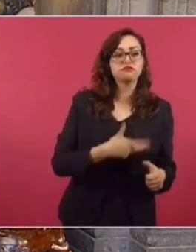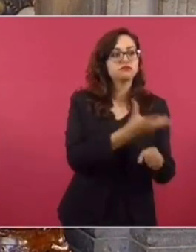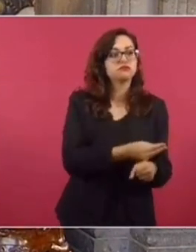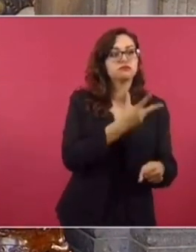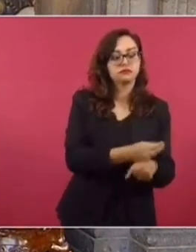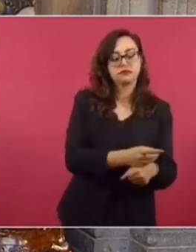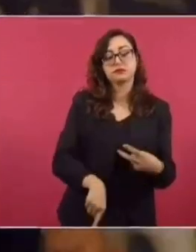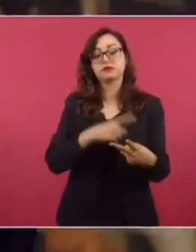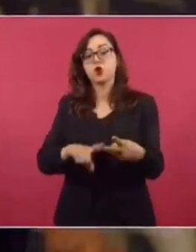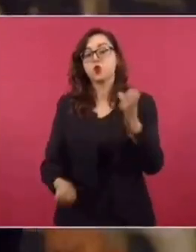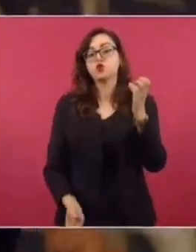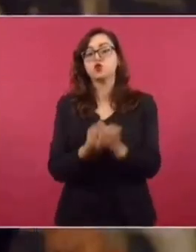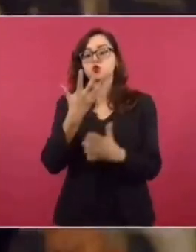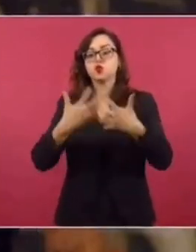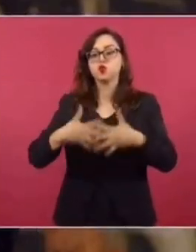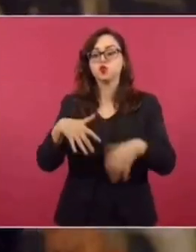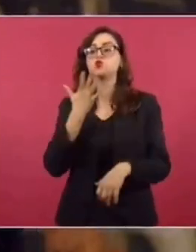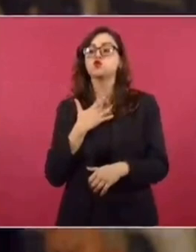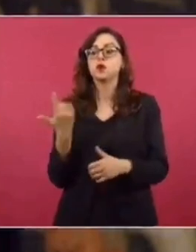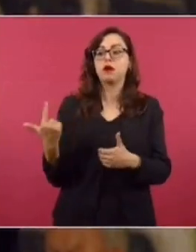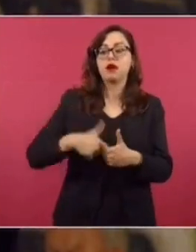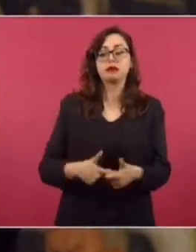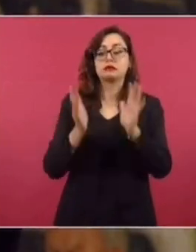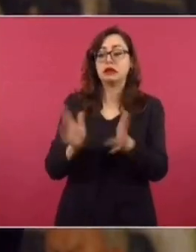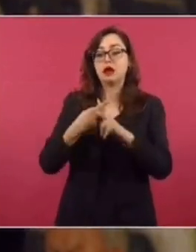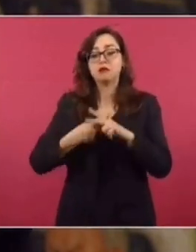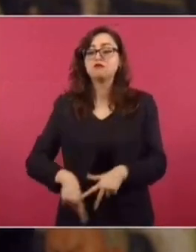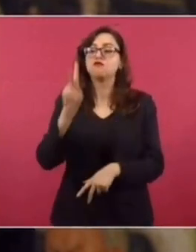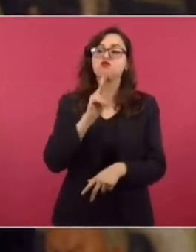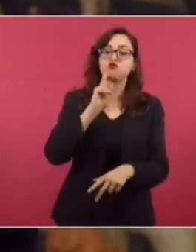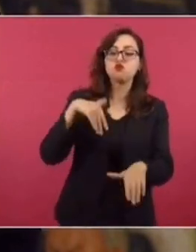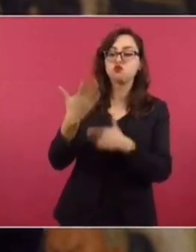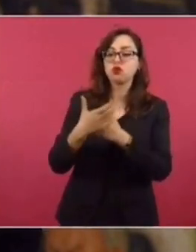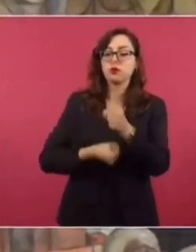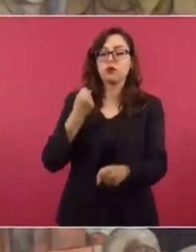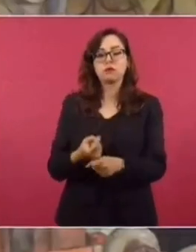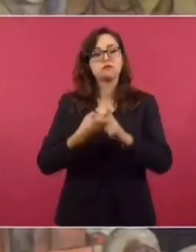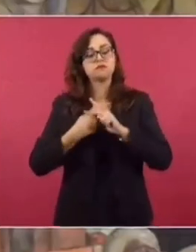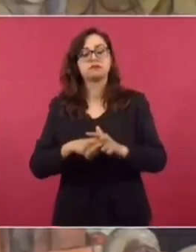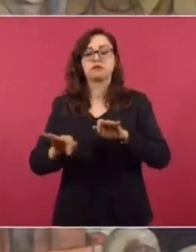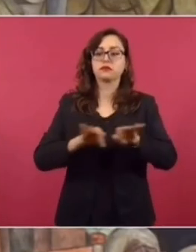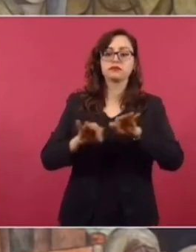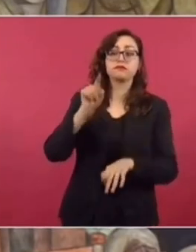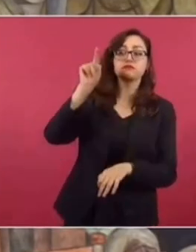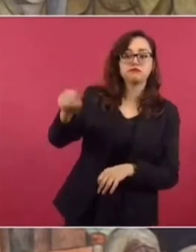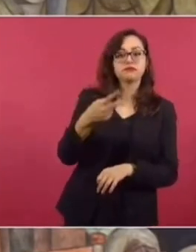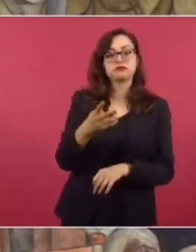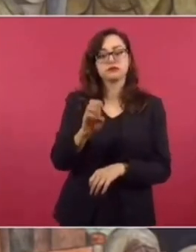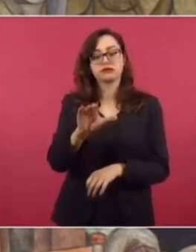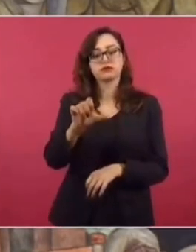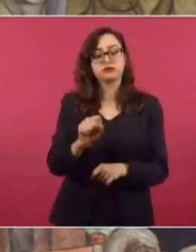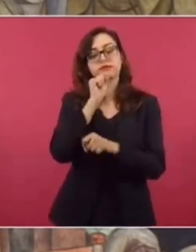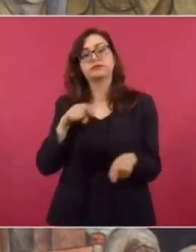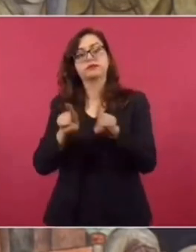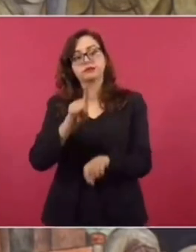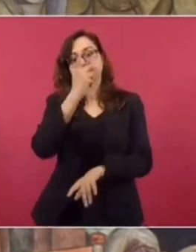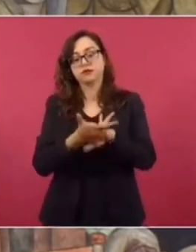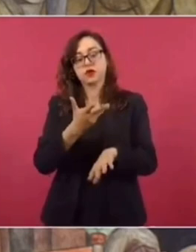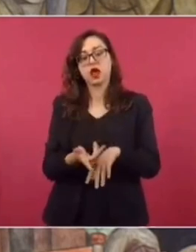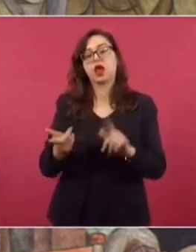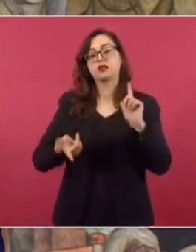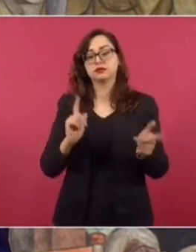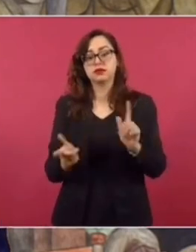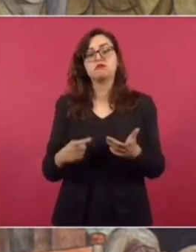para construir una nueva que ya está en fase de integración para comenzar a producir en Dos Bocas, Paraíso, Tabasco, y comprar la refinería Deer Park en Texas,